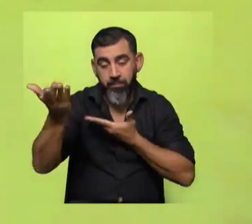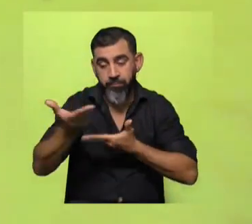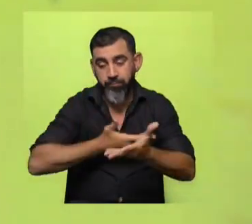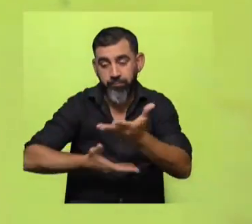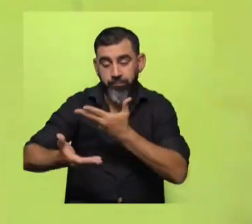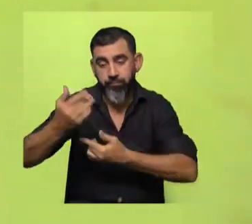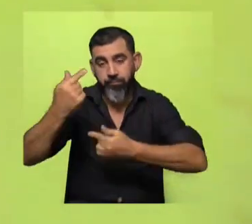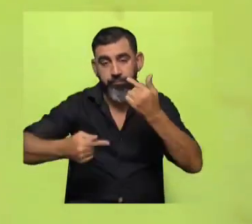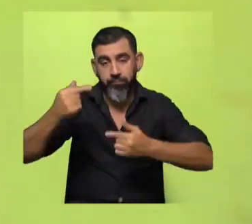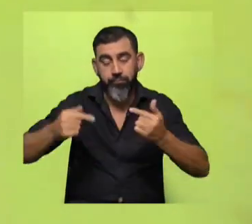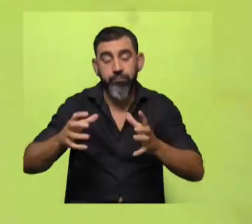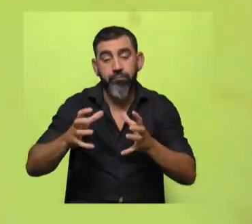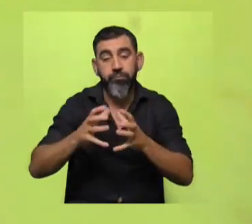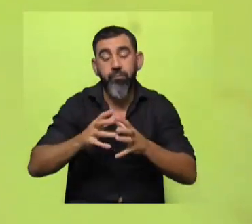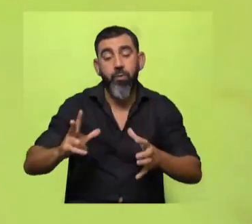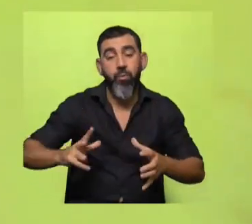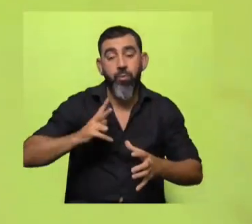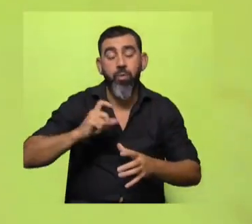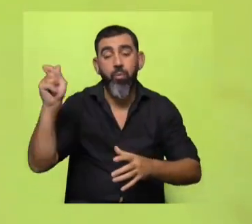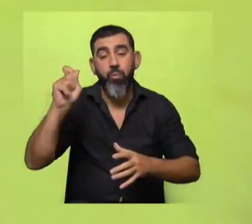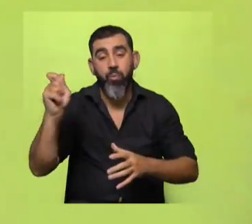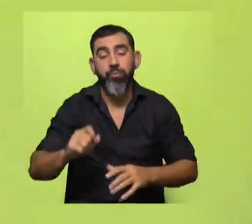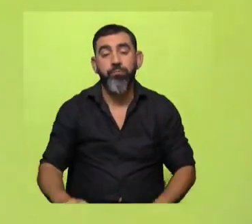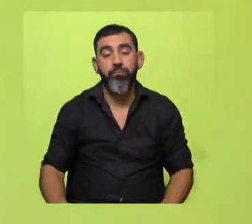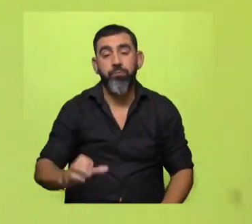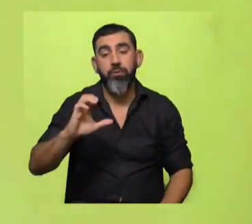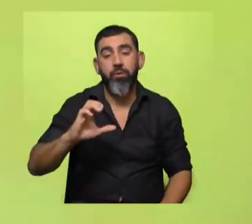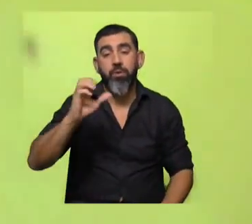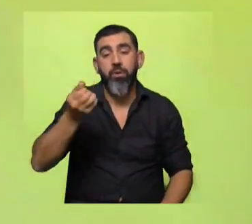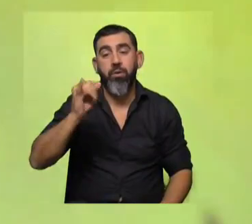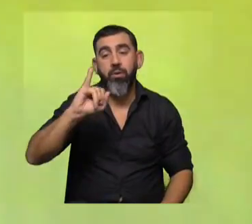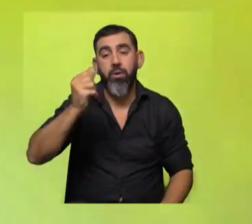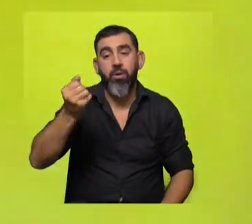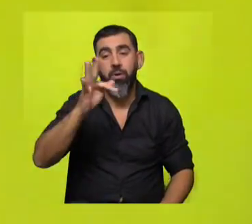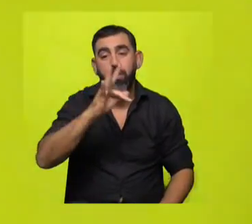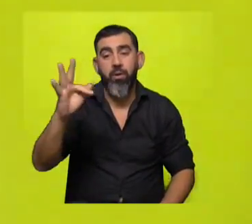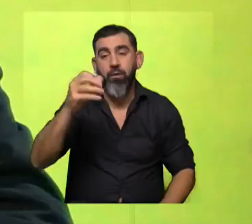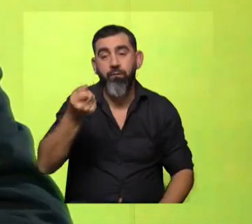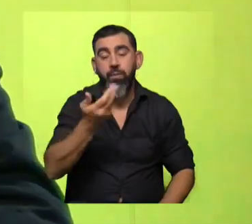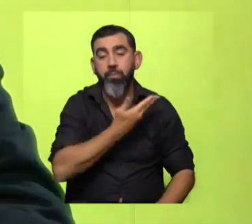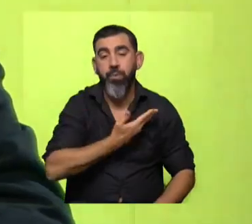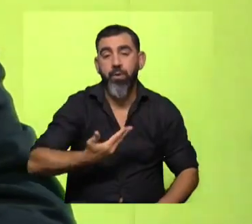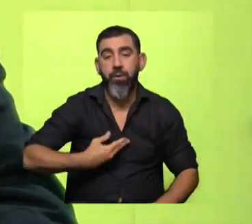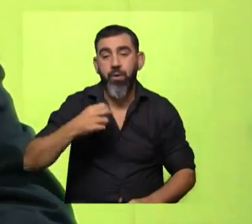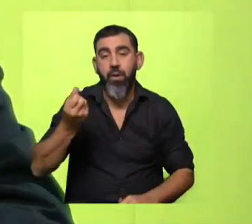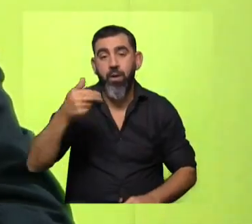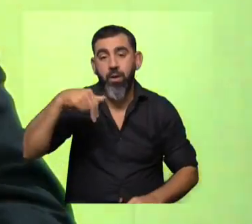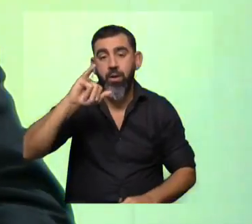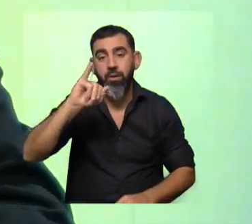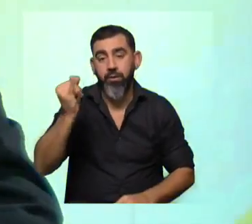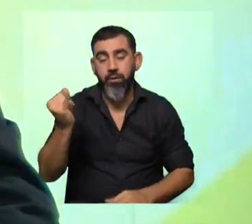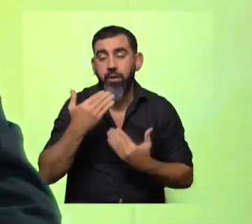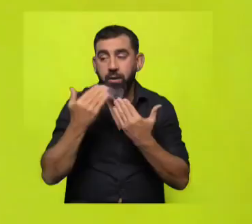otros actores del sector privado y público. Flavio Callafa, presidente de ANI, gracias por estar en Sobre Ciencia. Hola, Gustavo, gracias a ustedes.